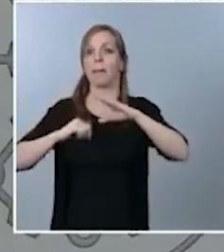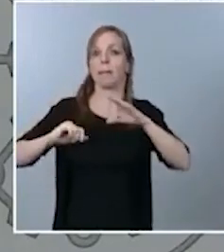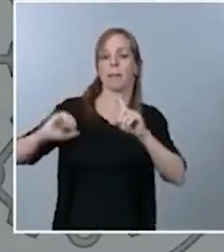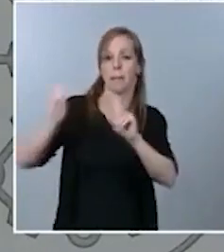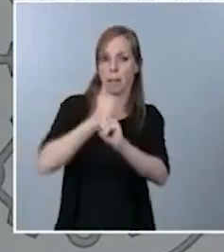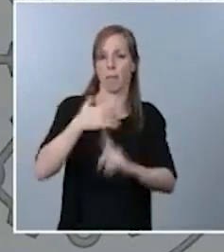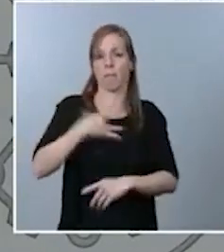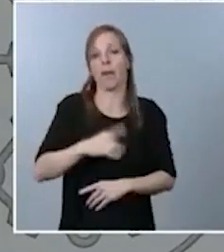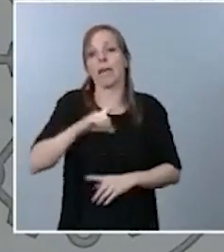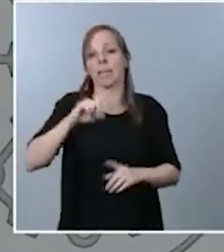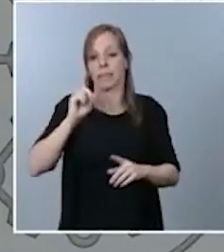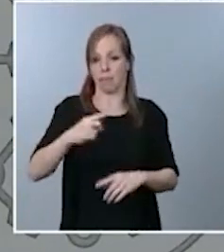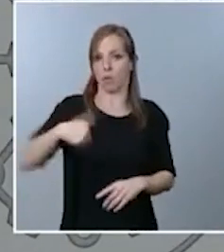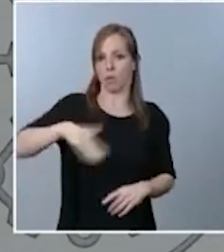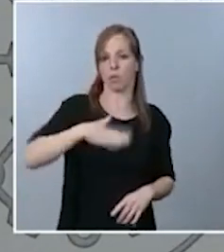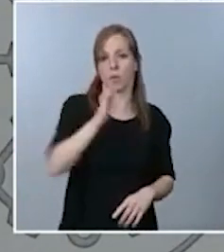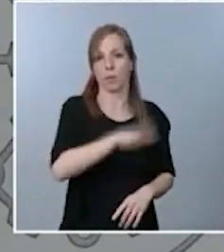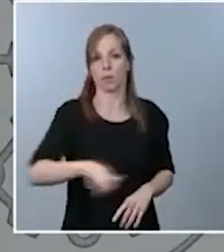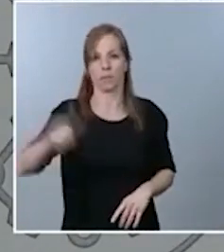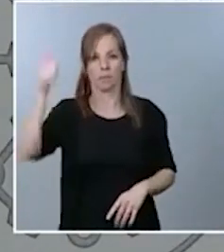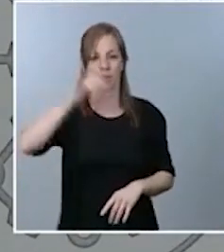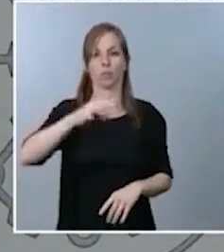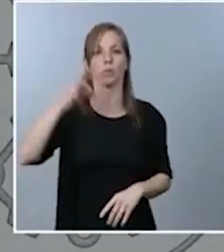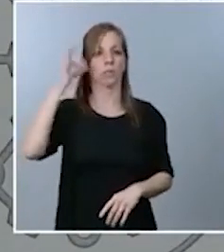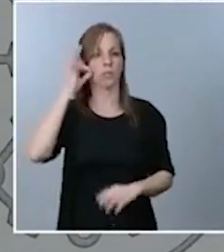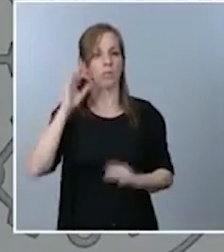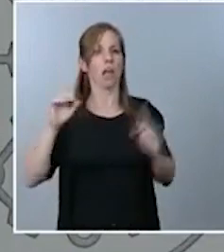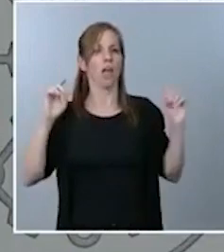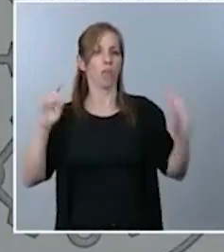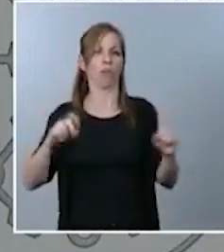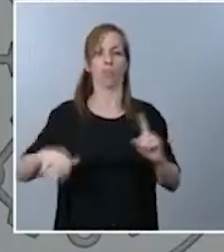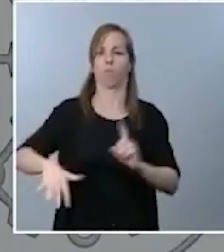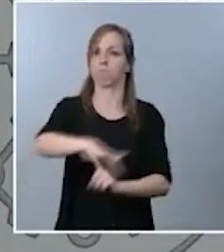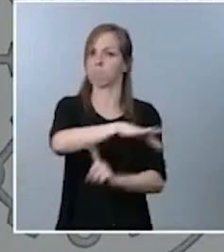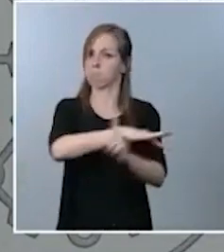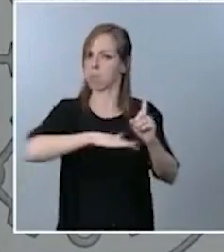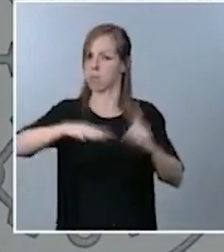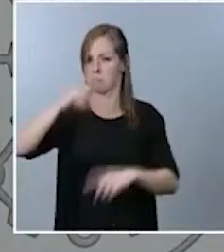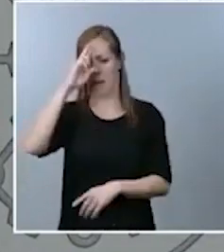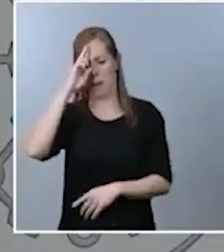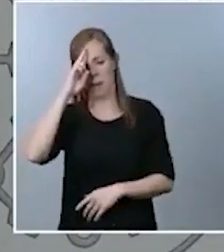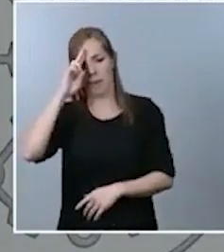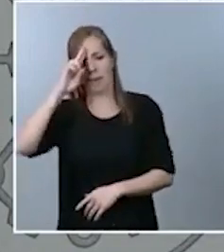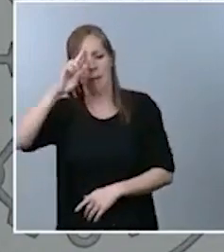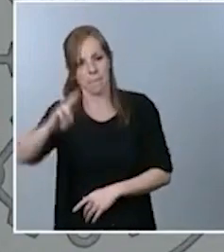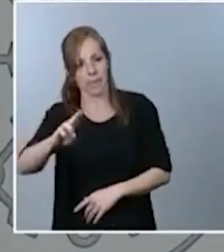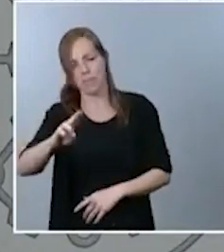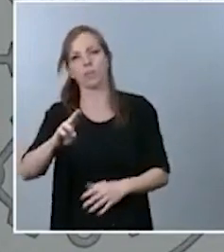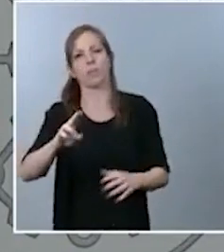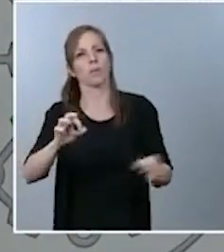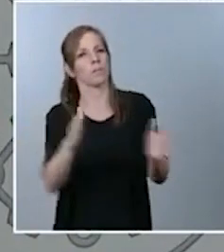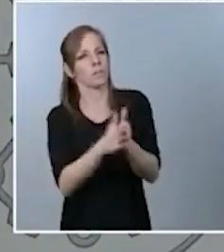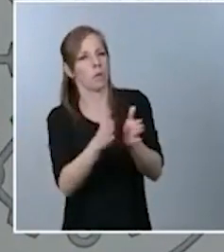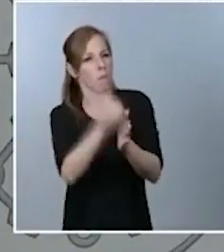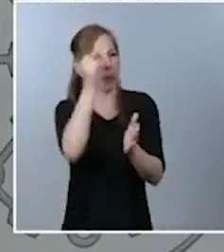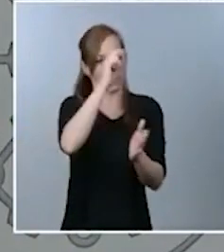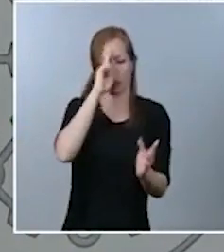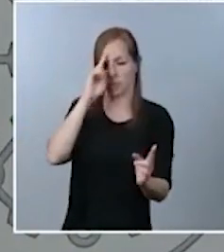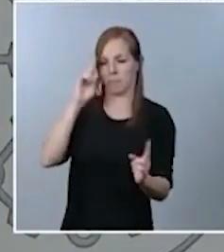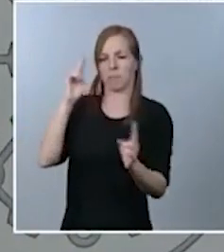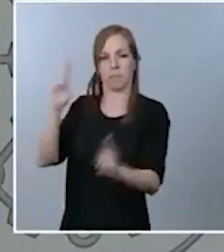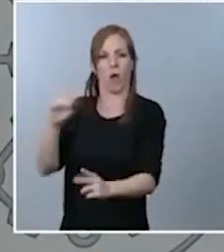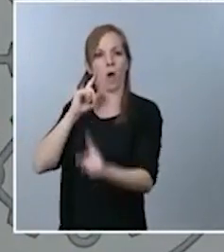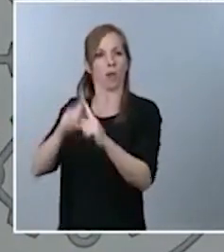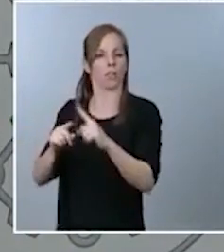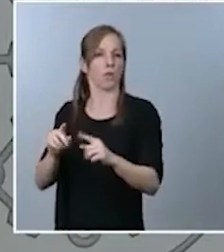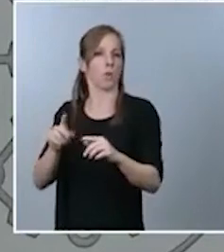de absoluto respeto por parte de sus compañeros varones en relación con el desarrollo de las mujeres para que